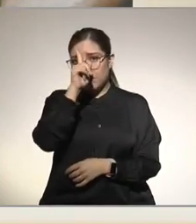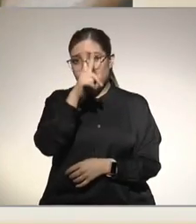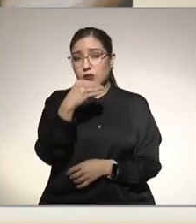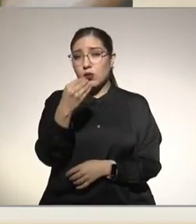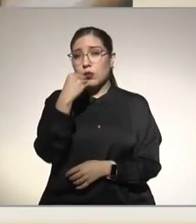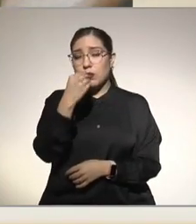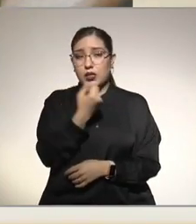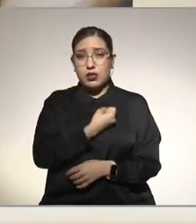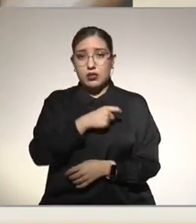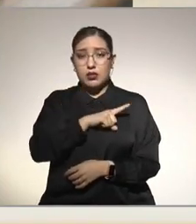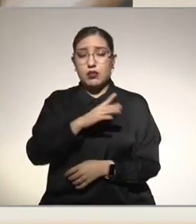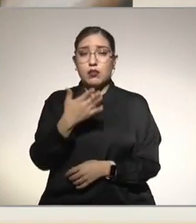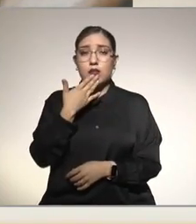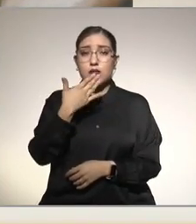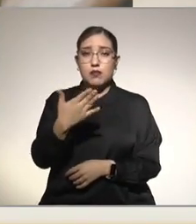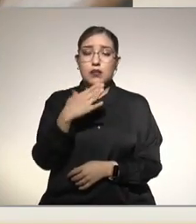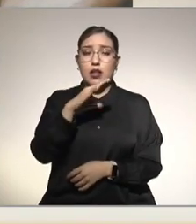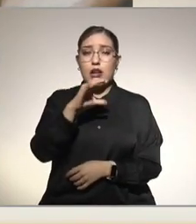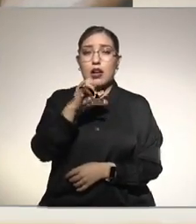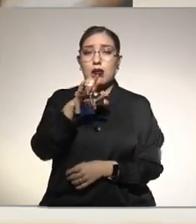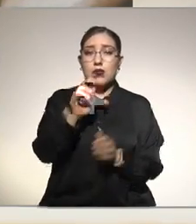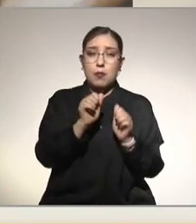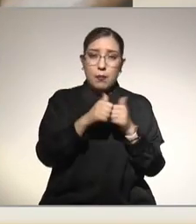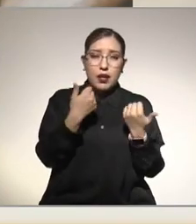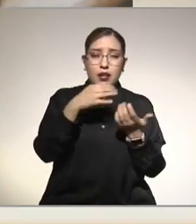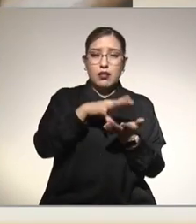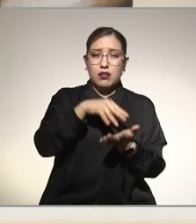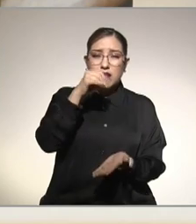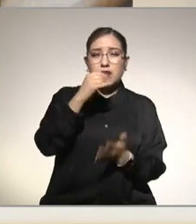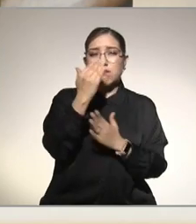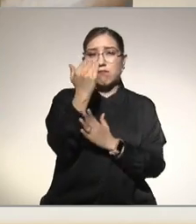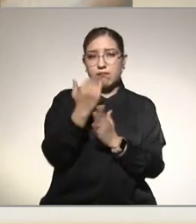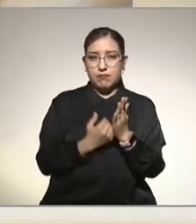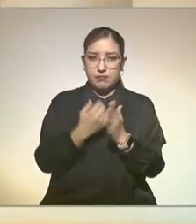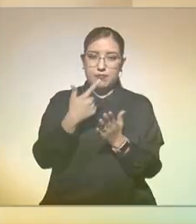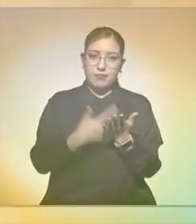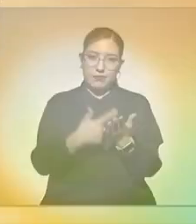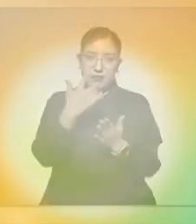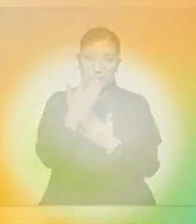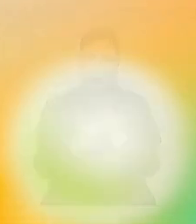baja en calorías carbohidratos proteínas y grasas